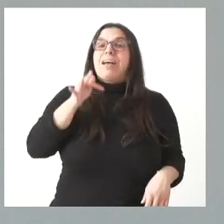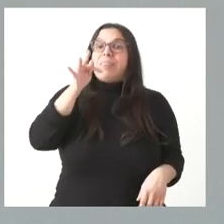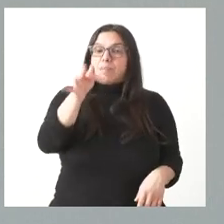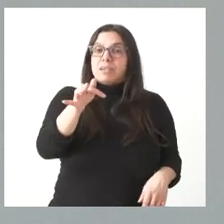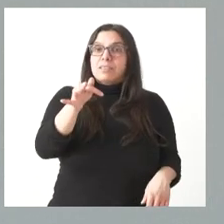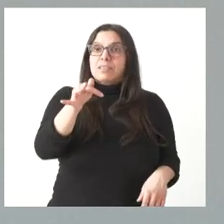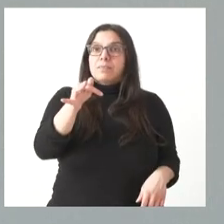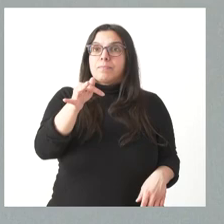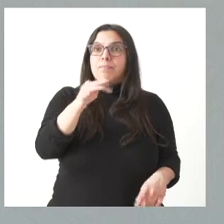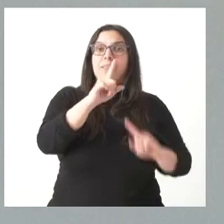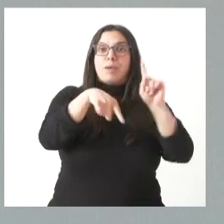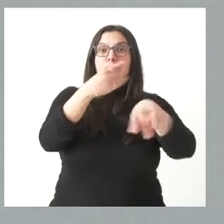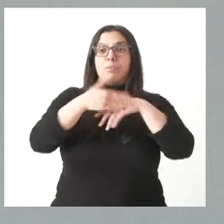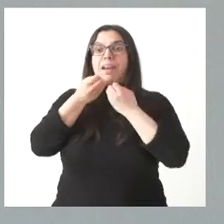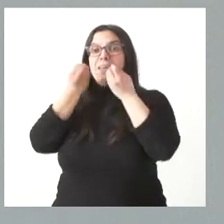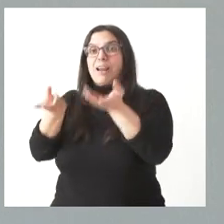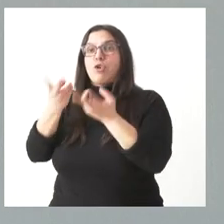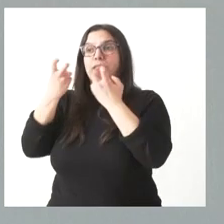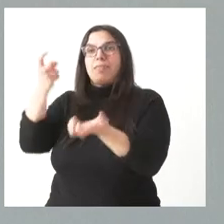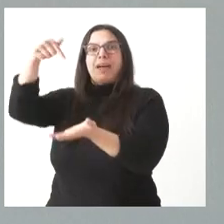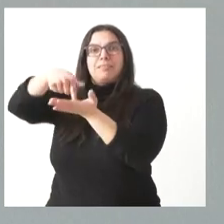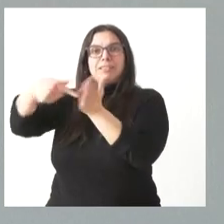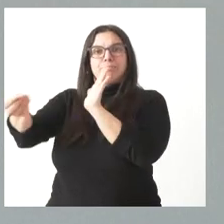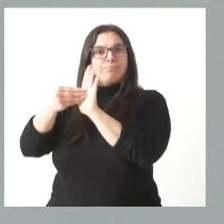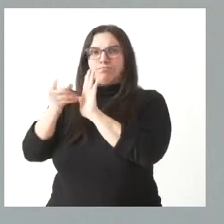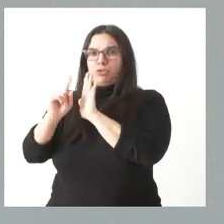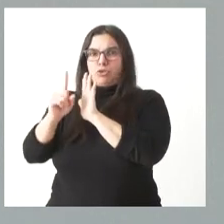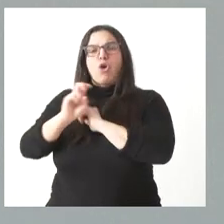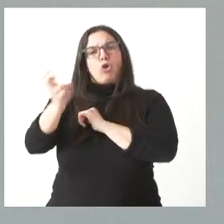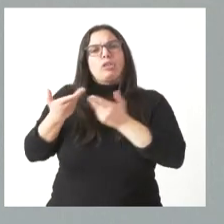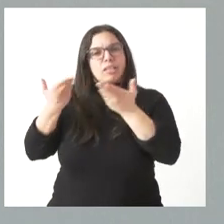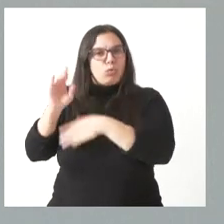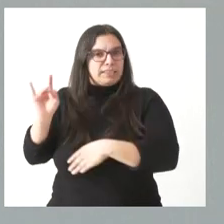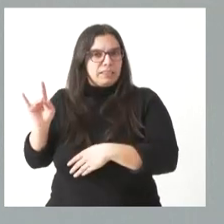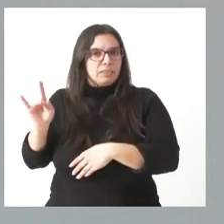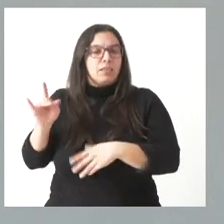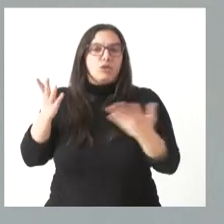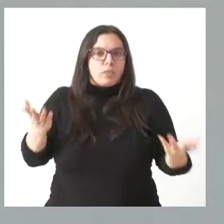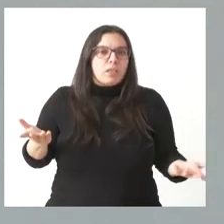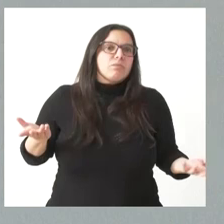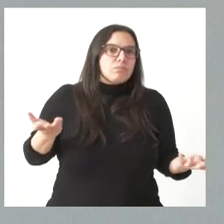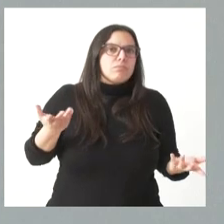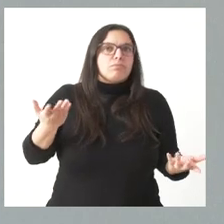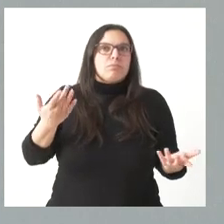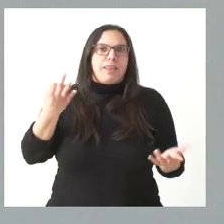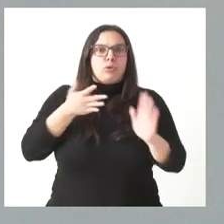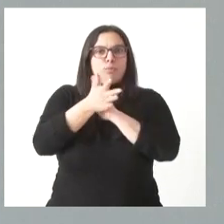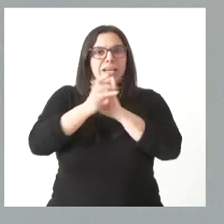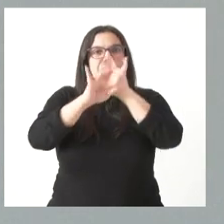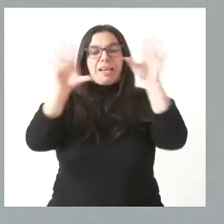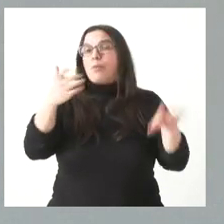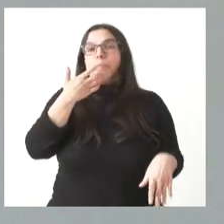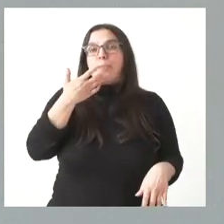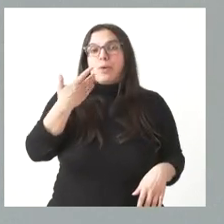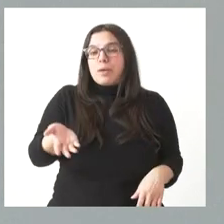no tributa en la declaración de la renta como si tributan otras ayudas. Por tanto, sí que esto conviene dejarlo claro. Digo esto, por ejemplo,